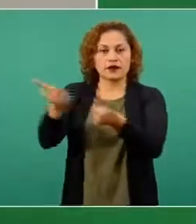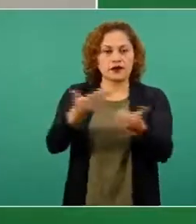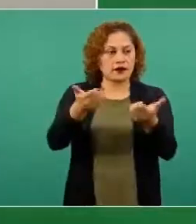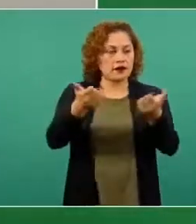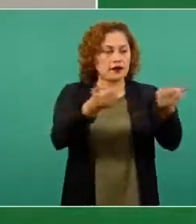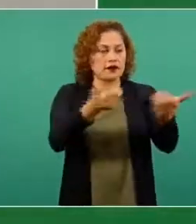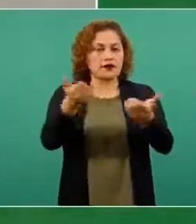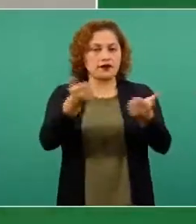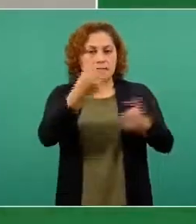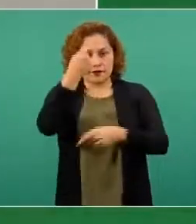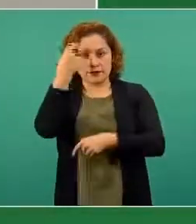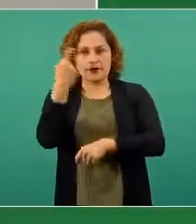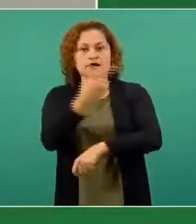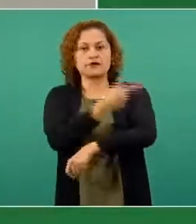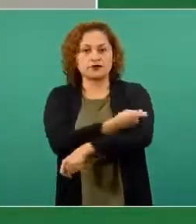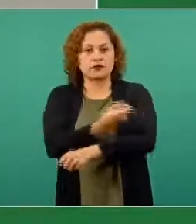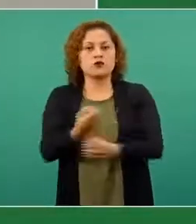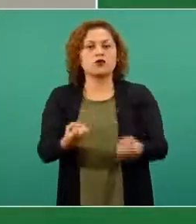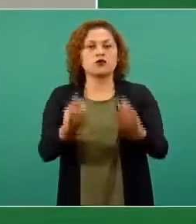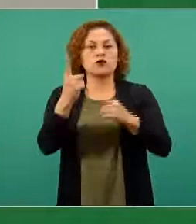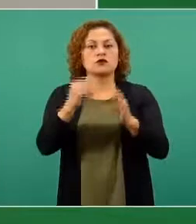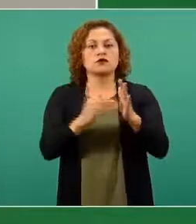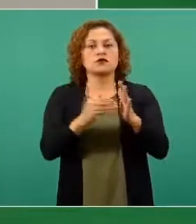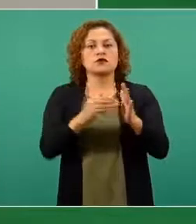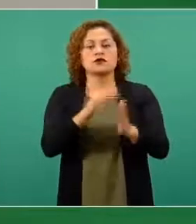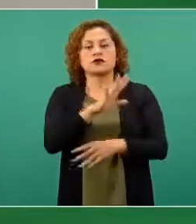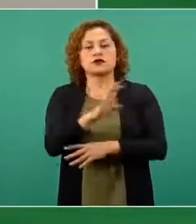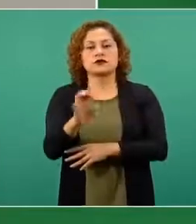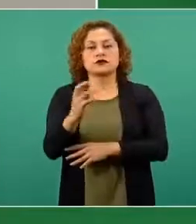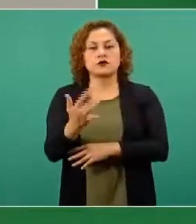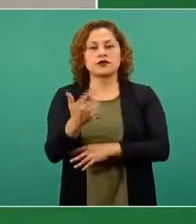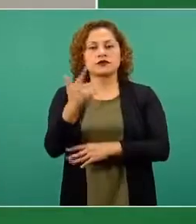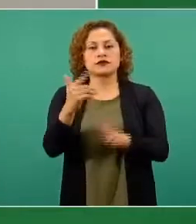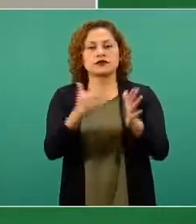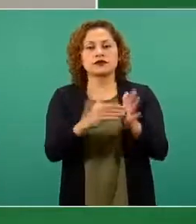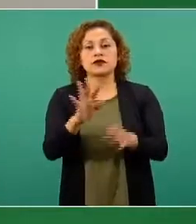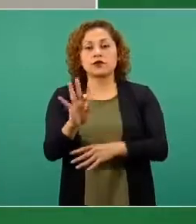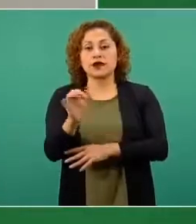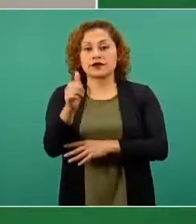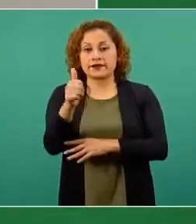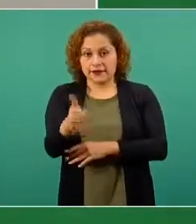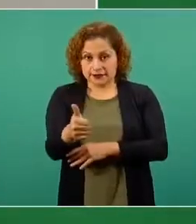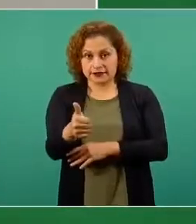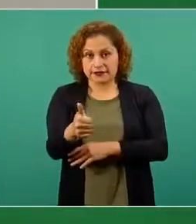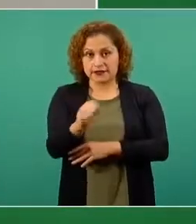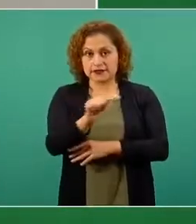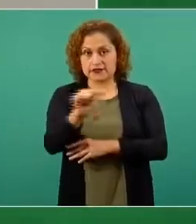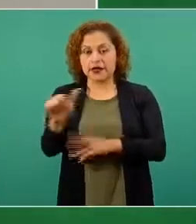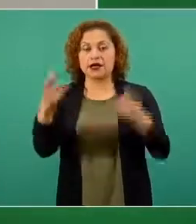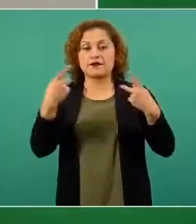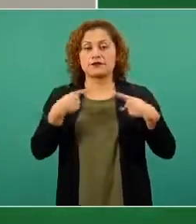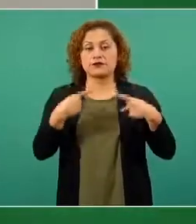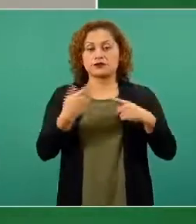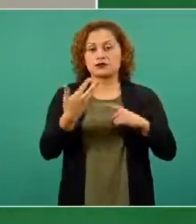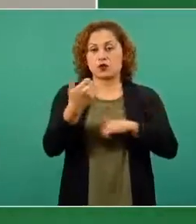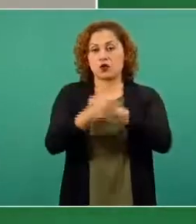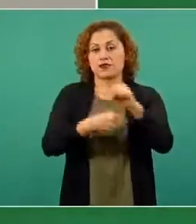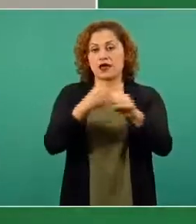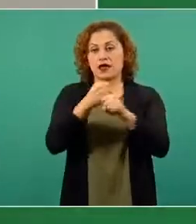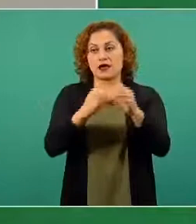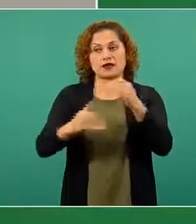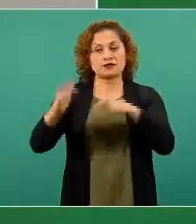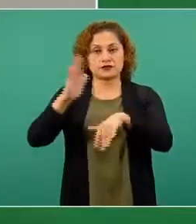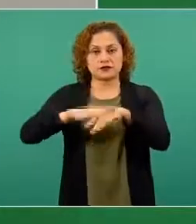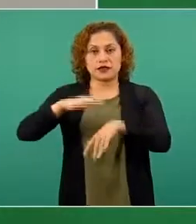de la misma. Un millón quinientos cincuenta y siete mil cuarenta y seis son ya los mayores de cincuenta y más años que están